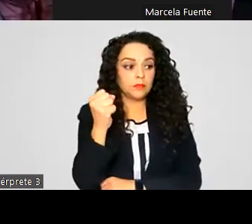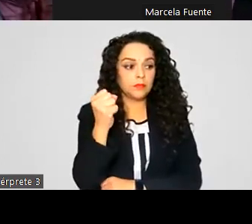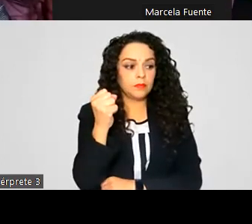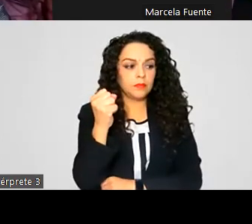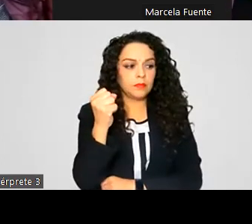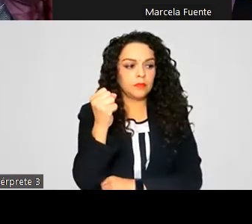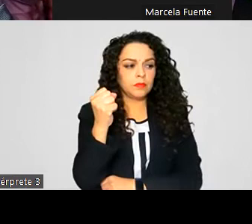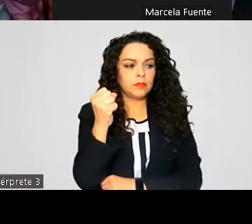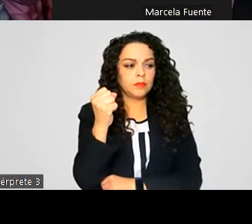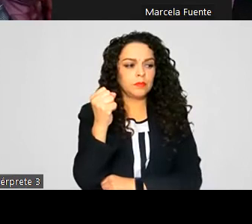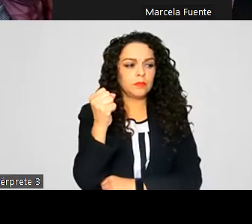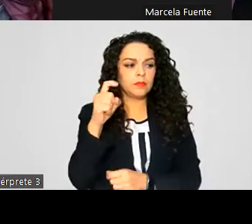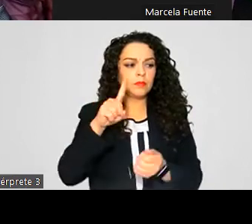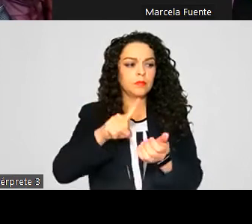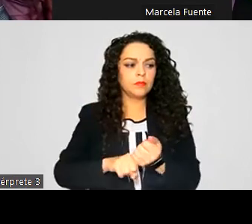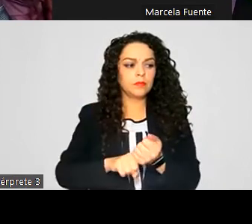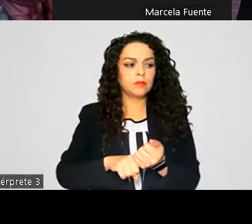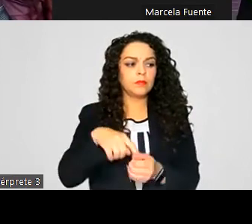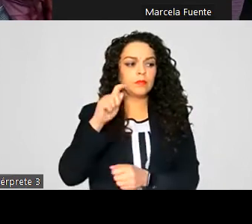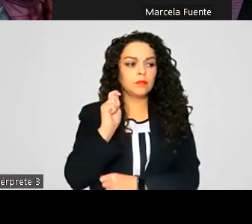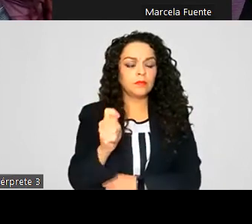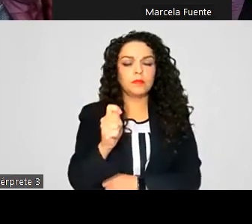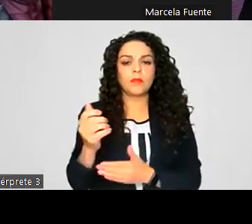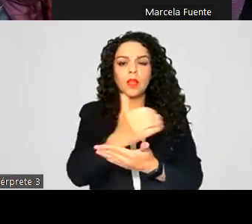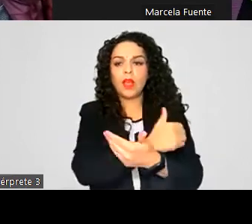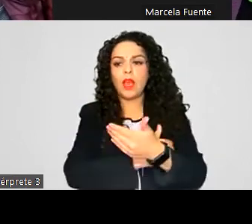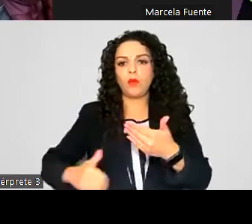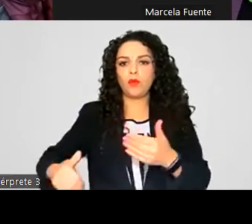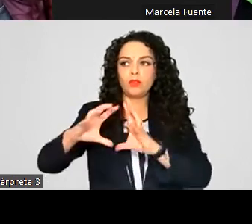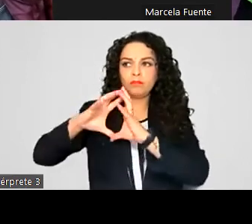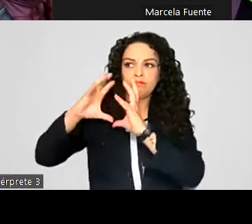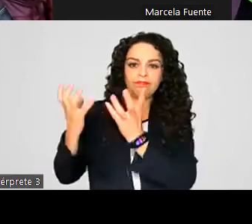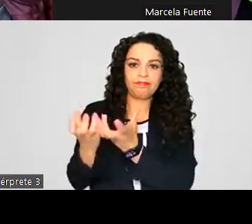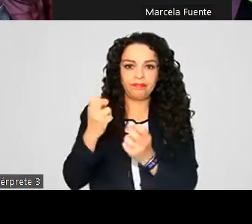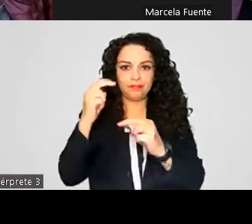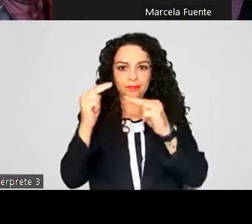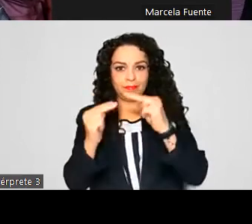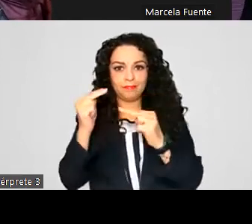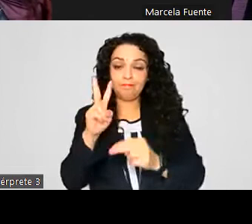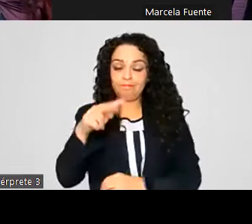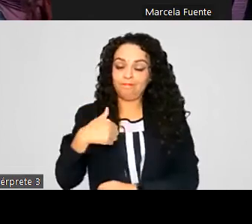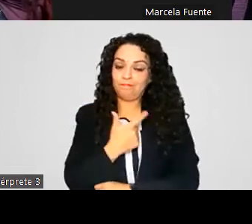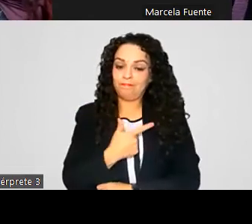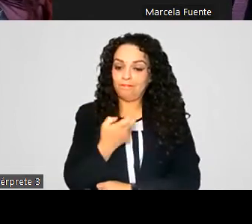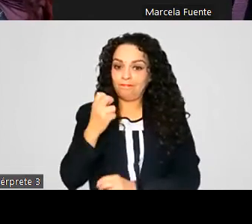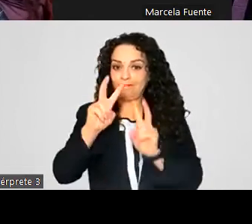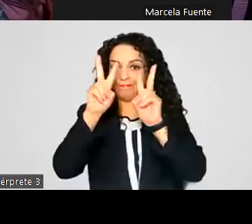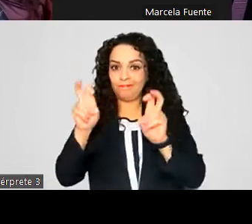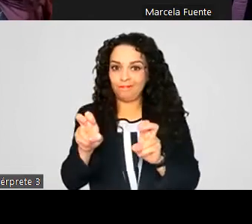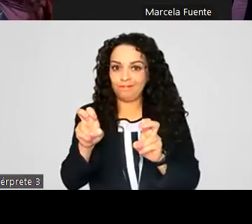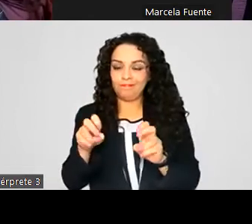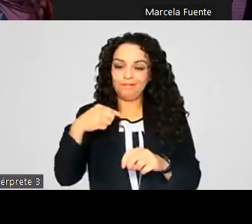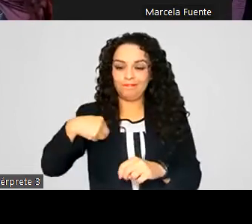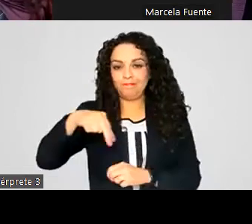por el aborto a nivel global, entonces me da mucho gusto que tengamos sesión de esta comisión. Voy a solicitar a la